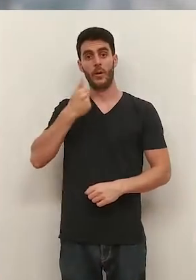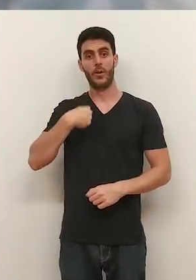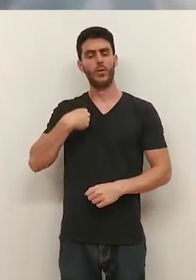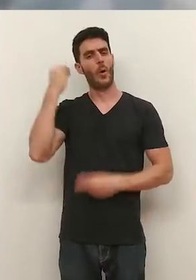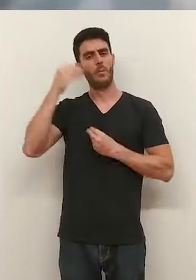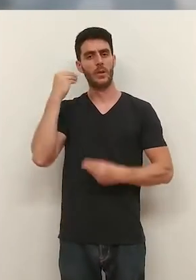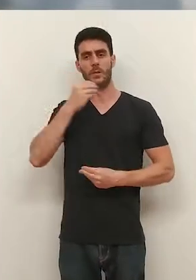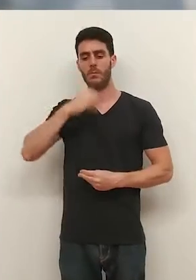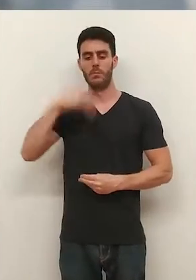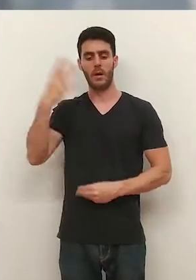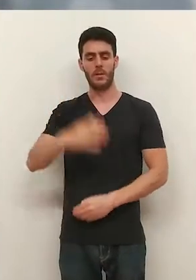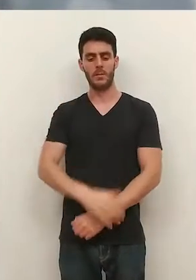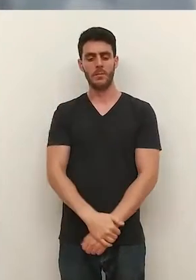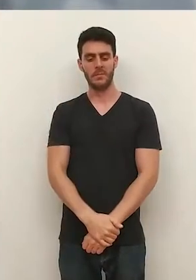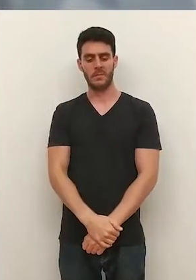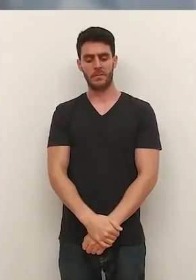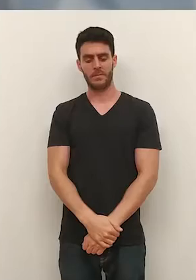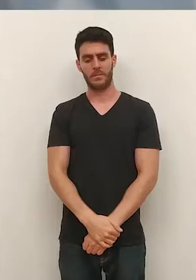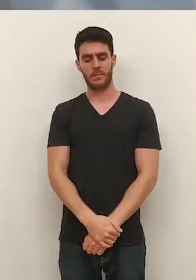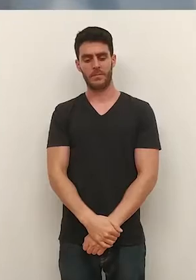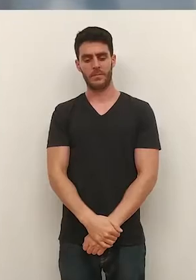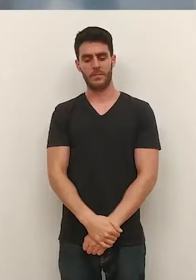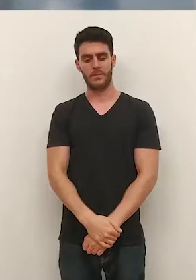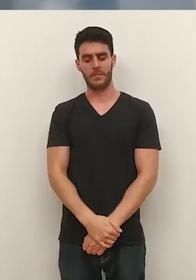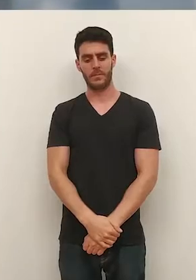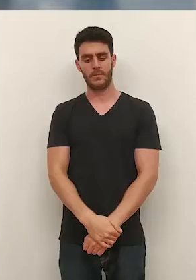Es mi primer año en el colegio y pienso que esto es una gozada alucinante.